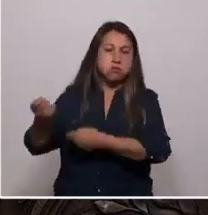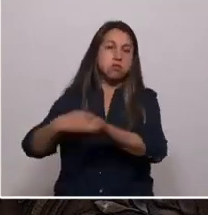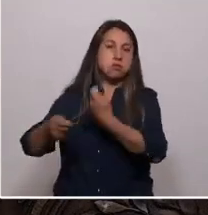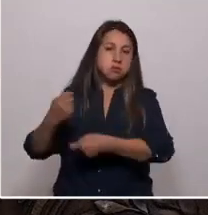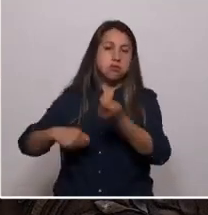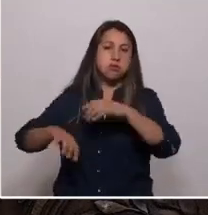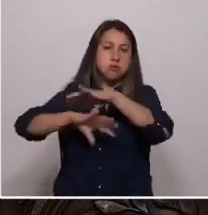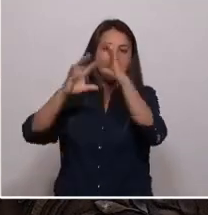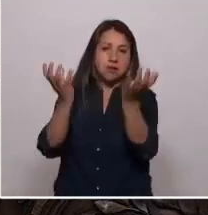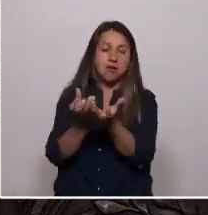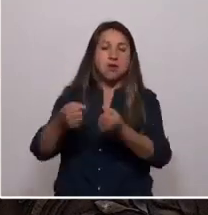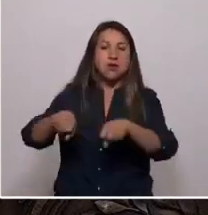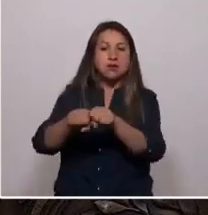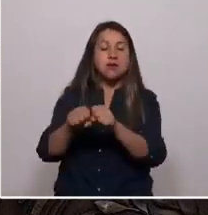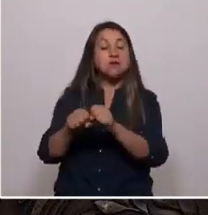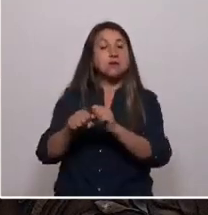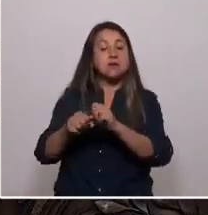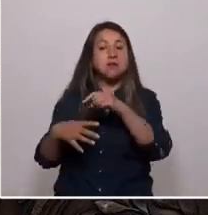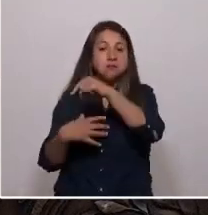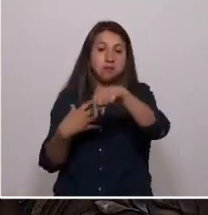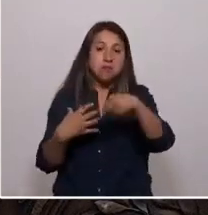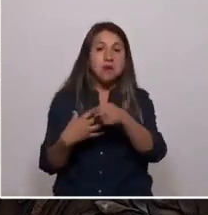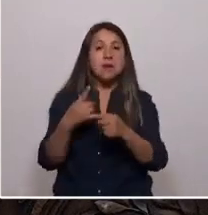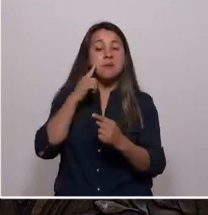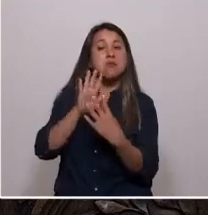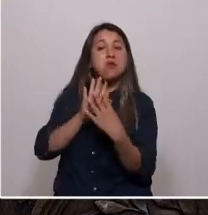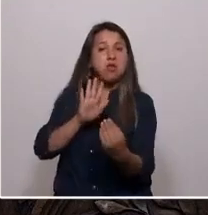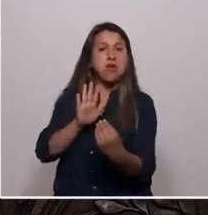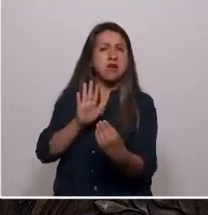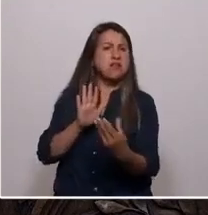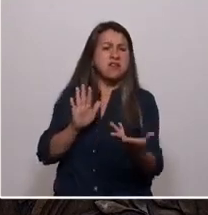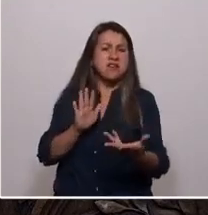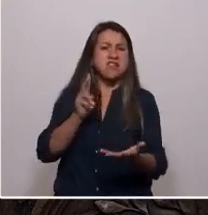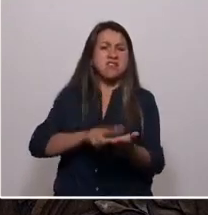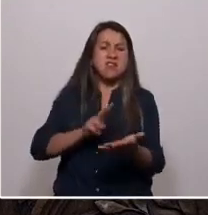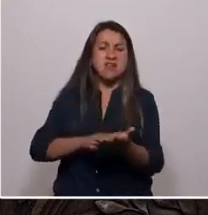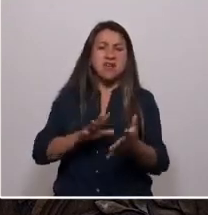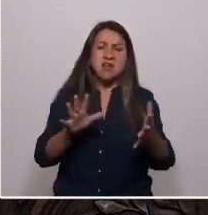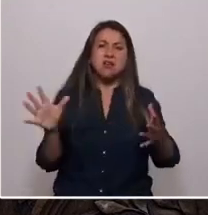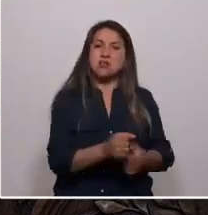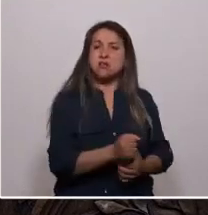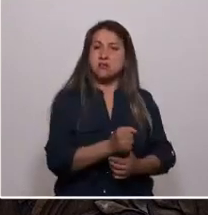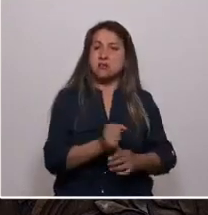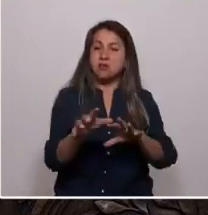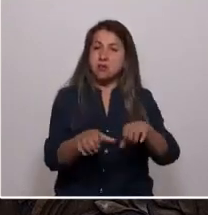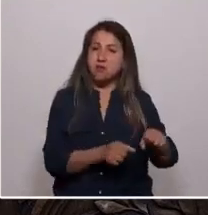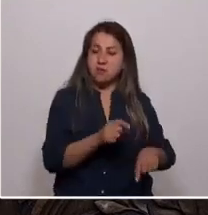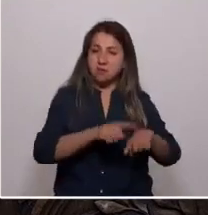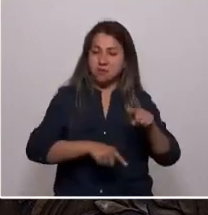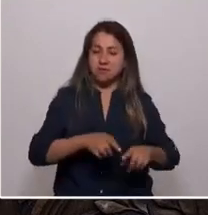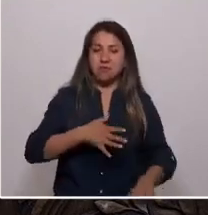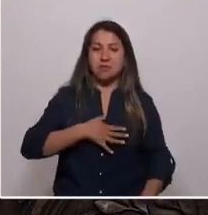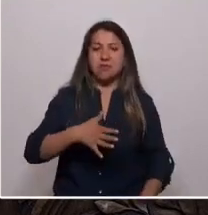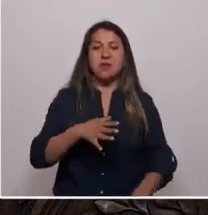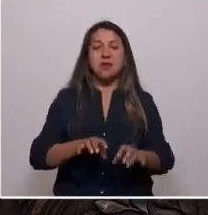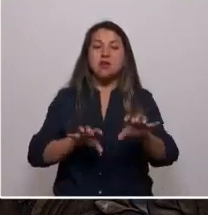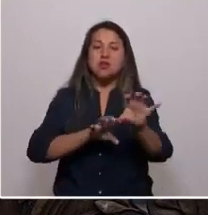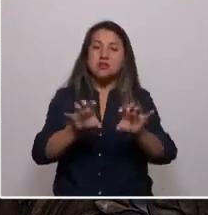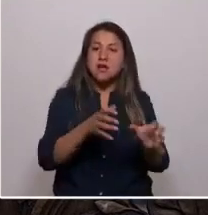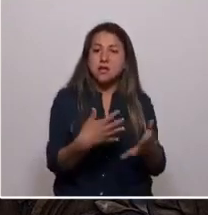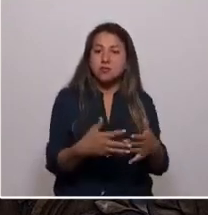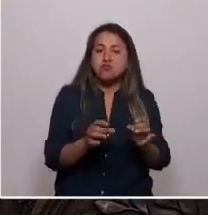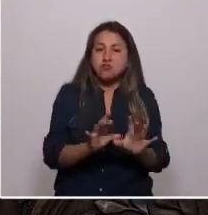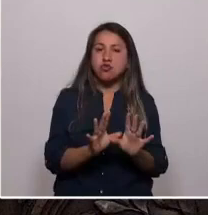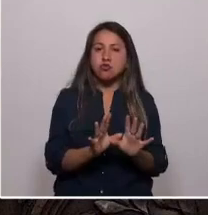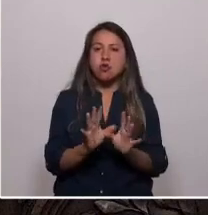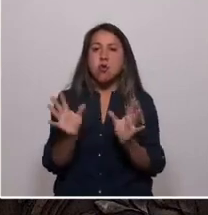globalización. El modelo impuesto es un saqueo, un despojo, robo y apropiación de recursos naturales para el beneficio de un pequeñísimo